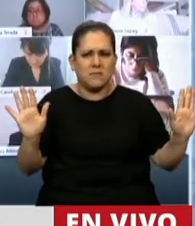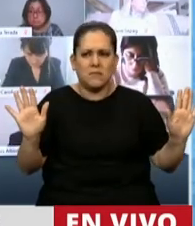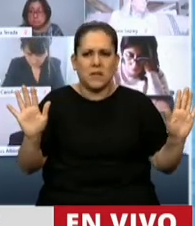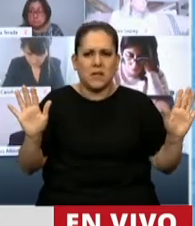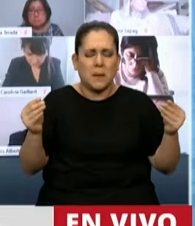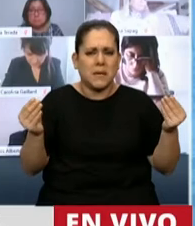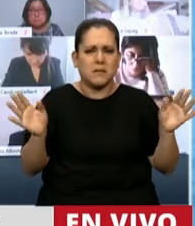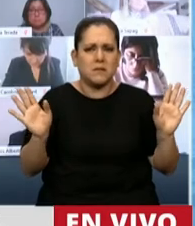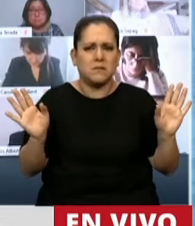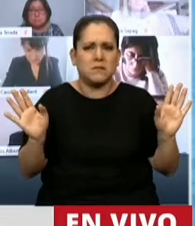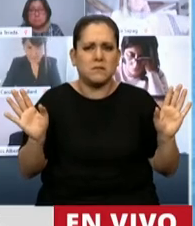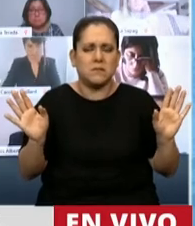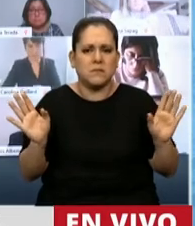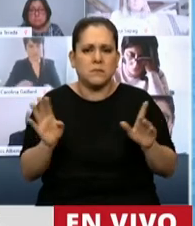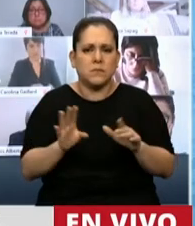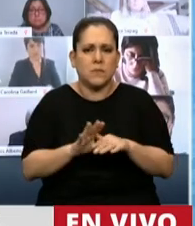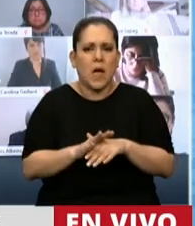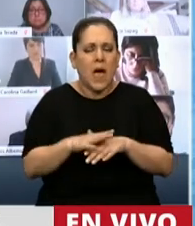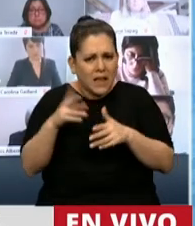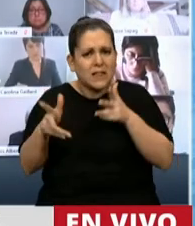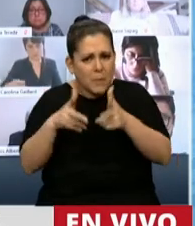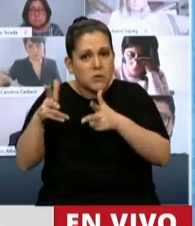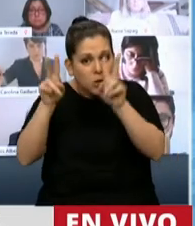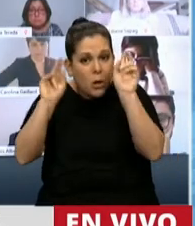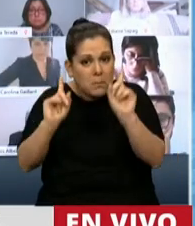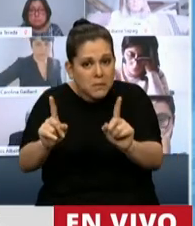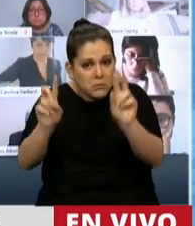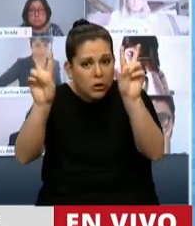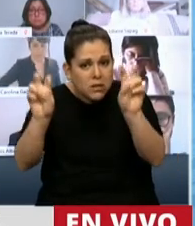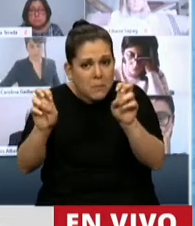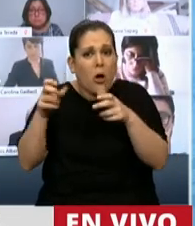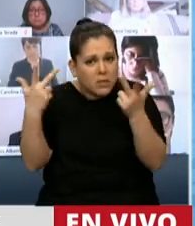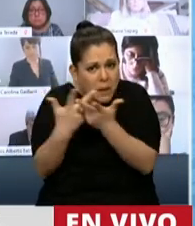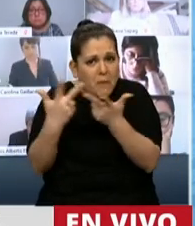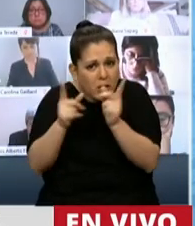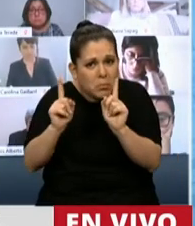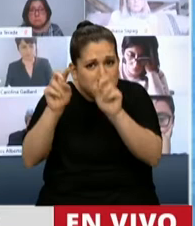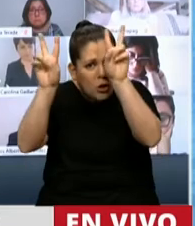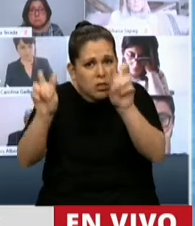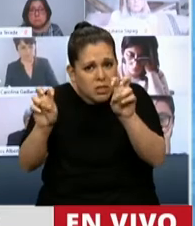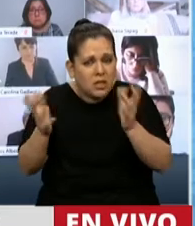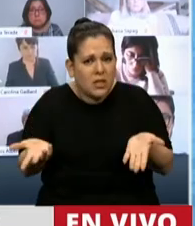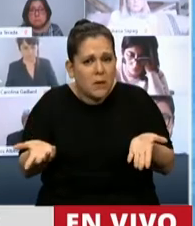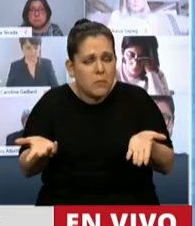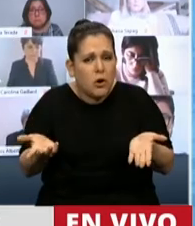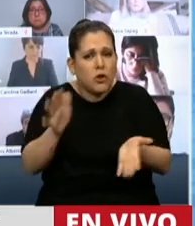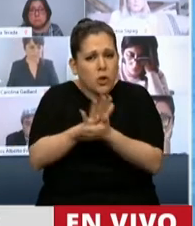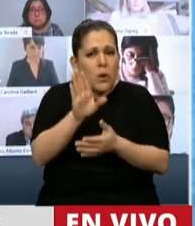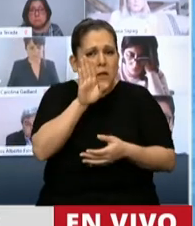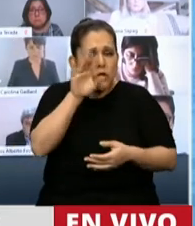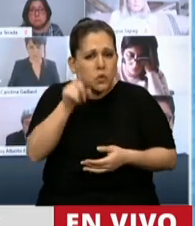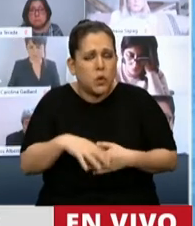Discúlpeme, diputado. ¿Qué pasa? Estamos hablando del mismo tema, diputado. diputado está haciendo uso la en el tiempo que tiene su bloque,